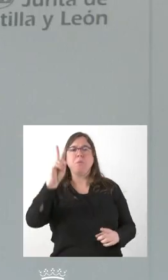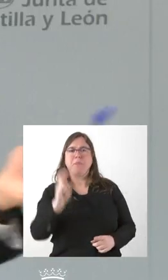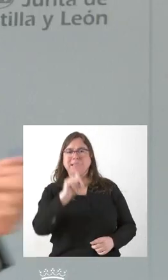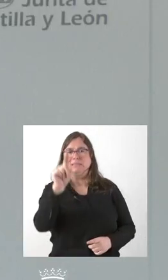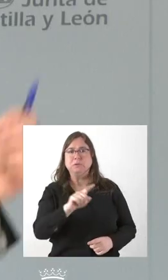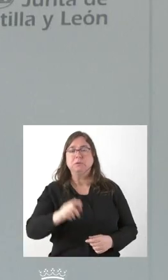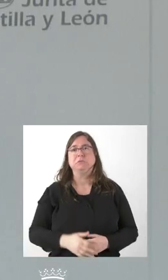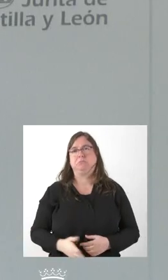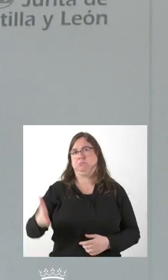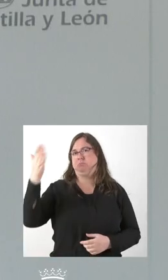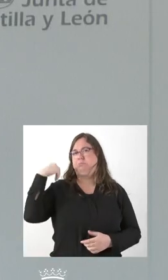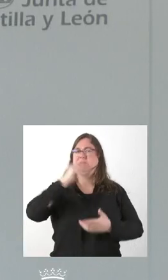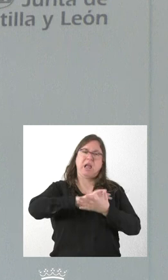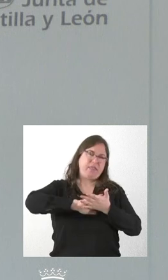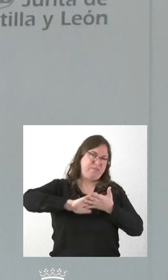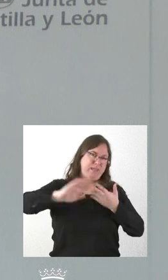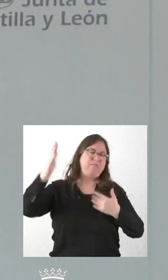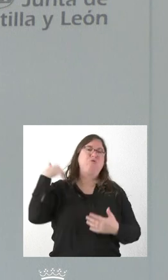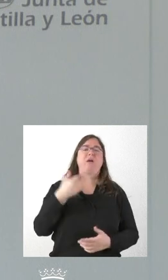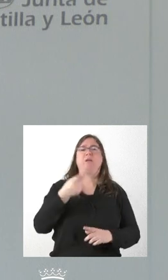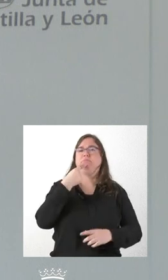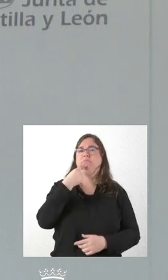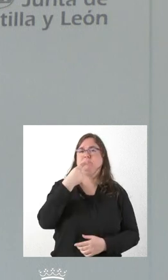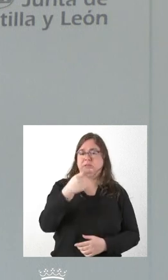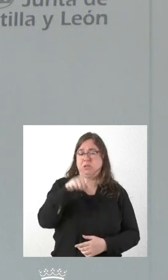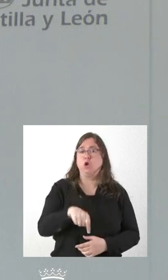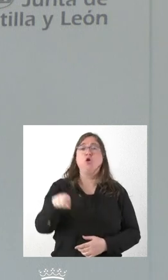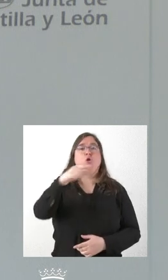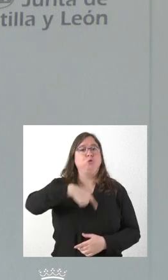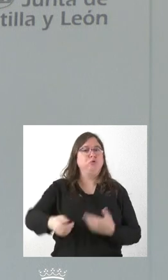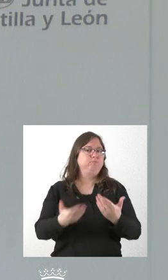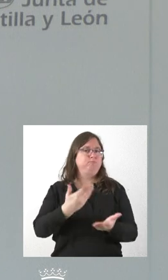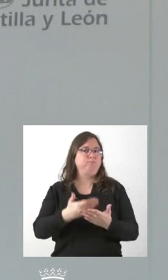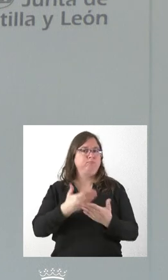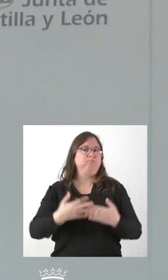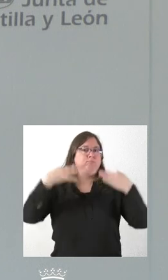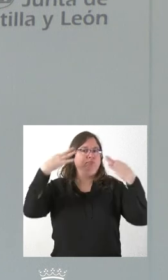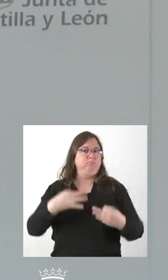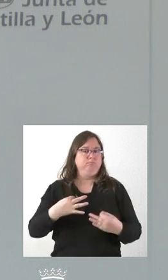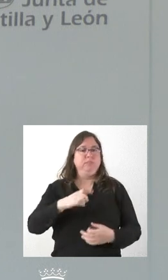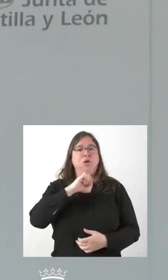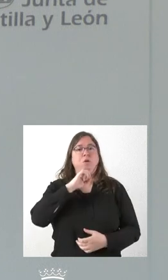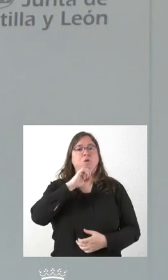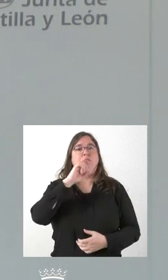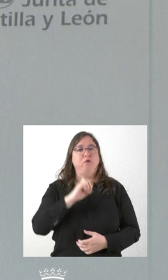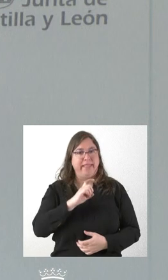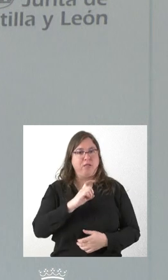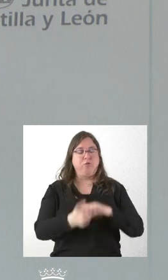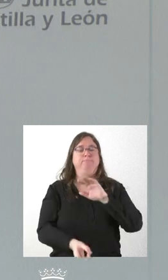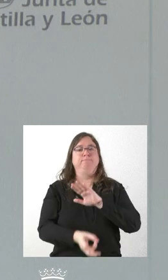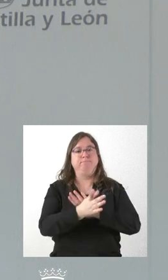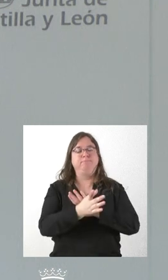Pues hace ya mucho tiempo que les vengo diciendo desde esta mesa que nosotros garantizábamos la fundación de las relaciones laborales